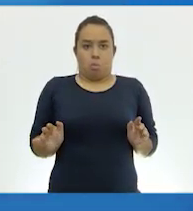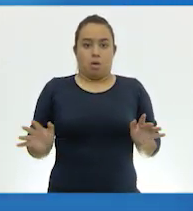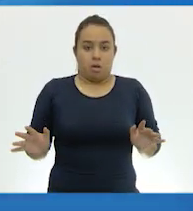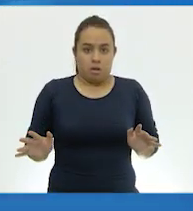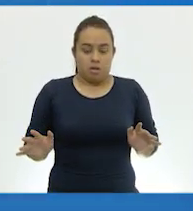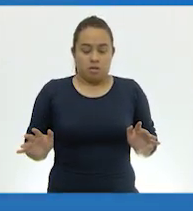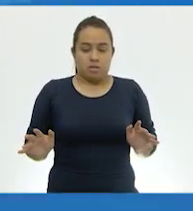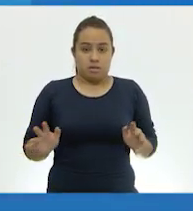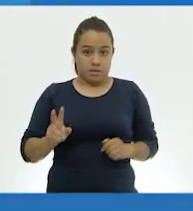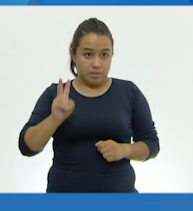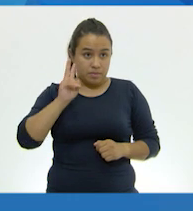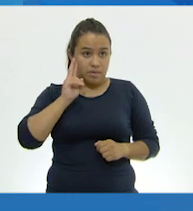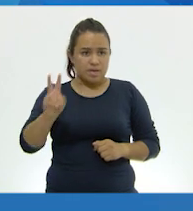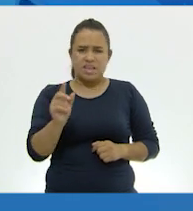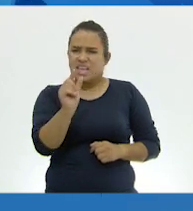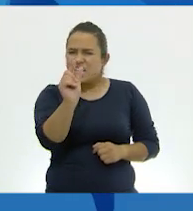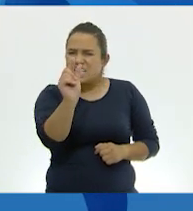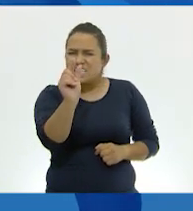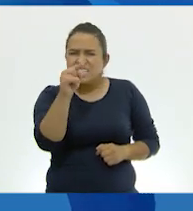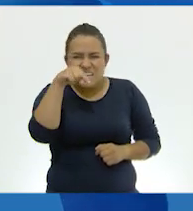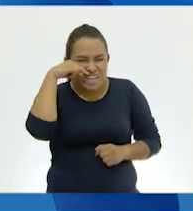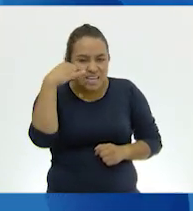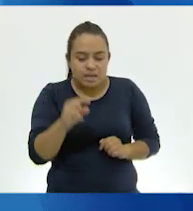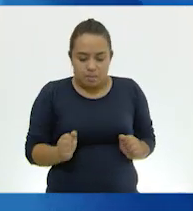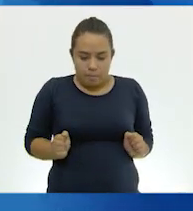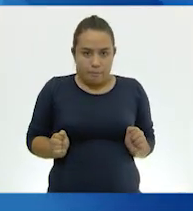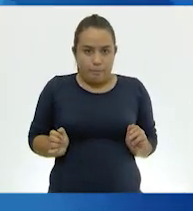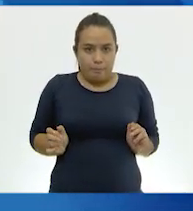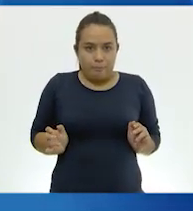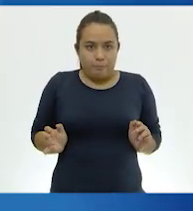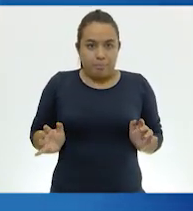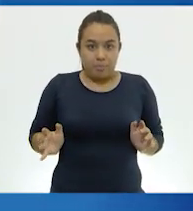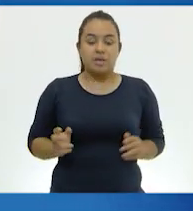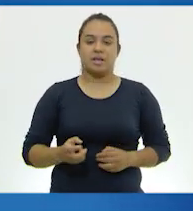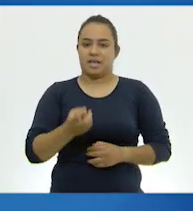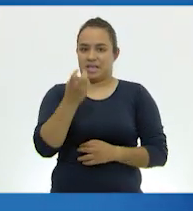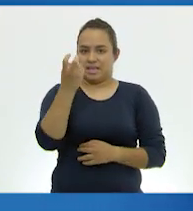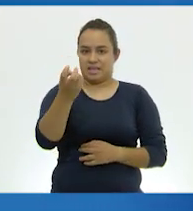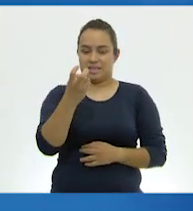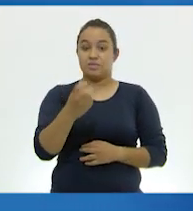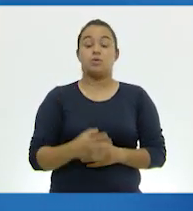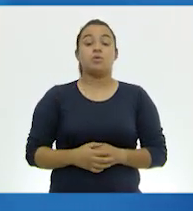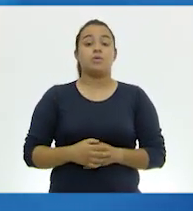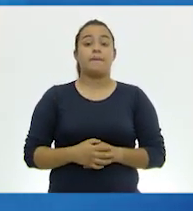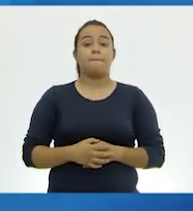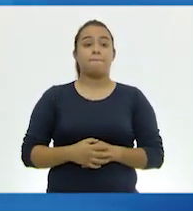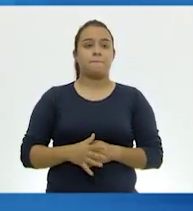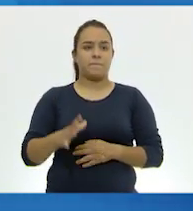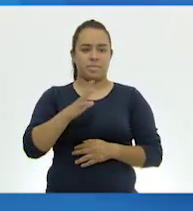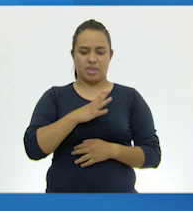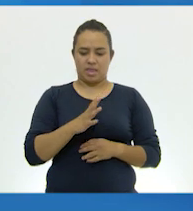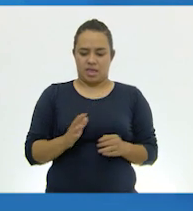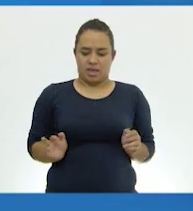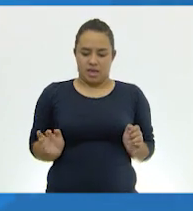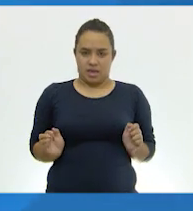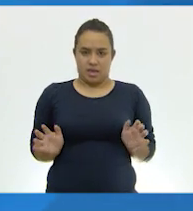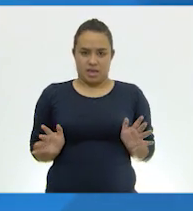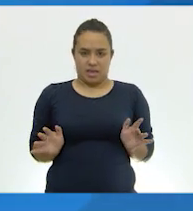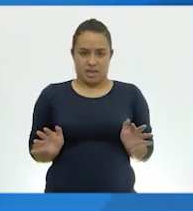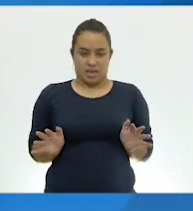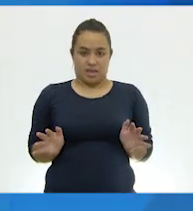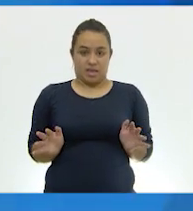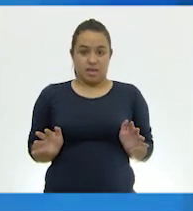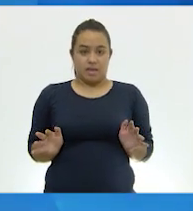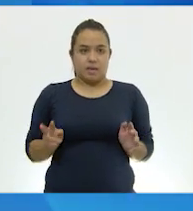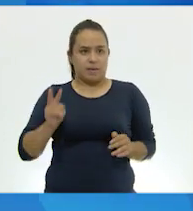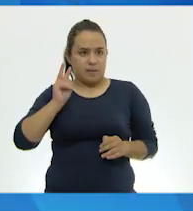lo viste? Sí, unas patitas muy pequeñitas que se empiezan a ver ahí. Exacto. Tienen aquí, por ejemplo, estas patas delanteras que